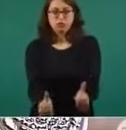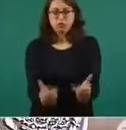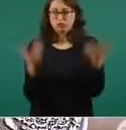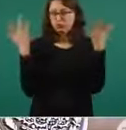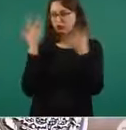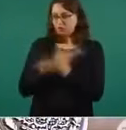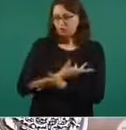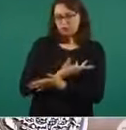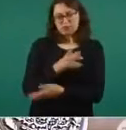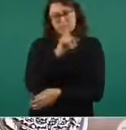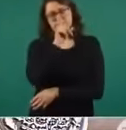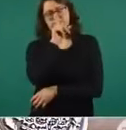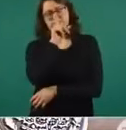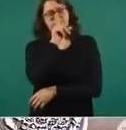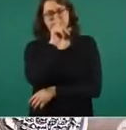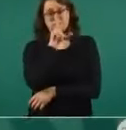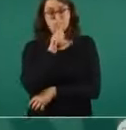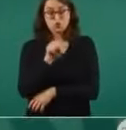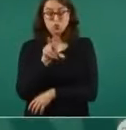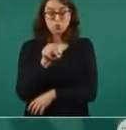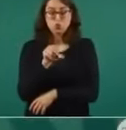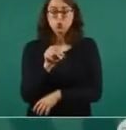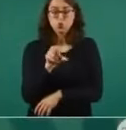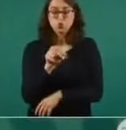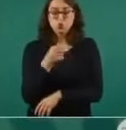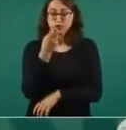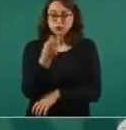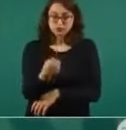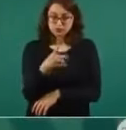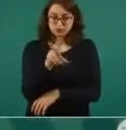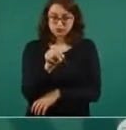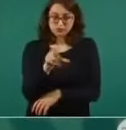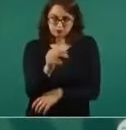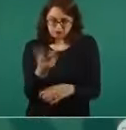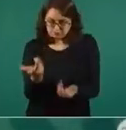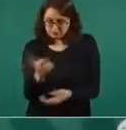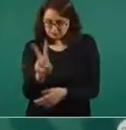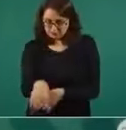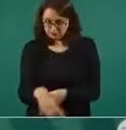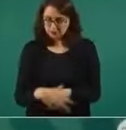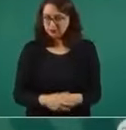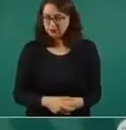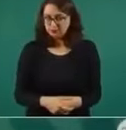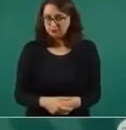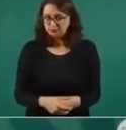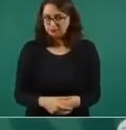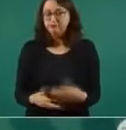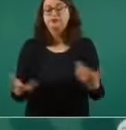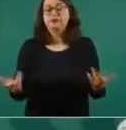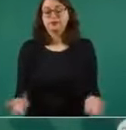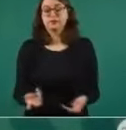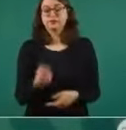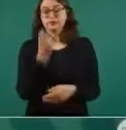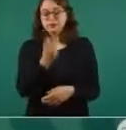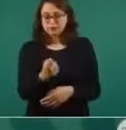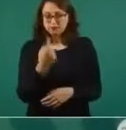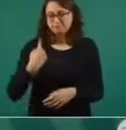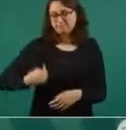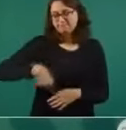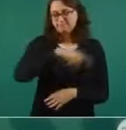No al desperdicio, no a lo superfluo,